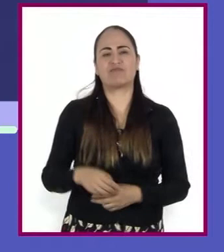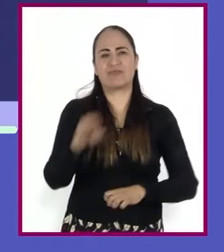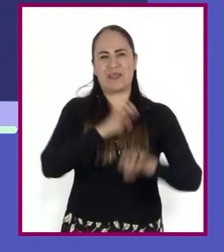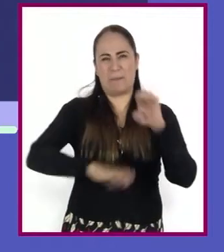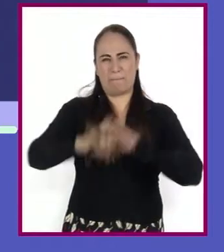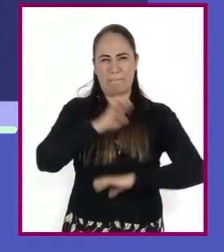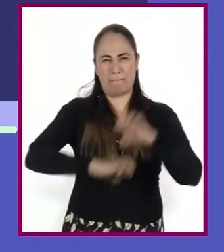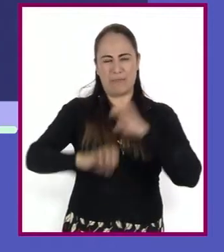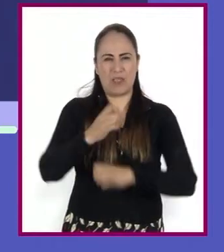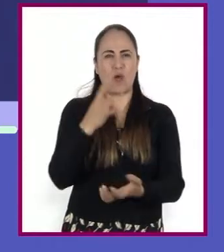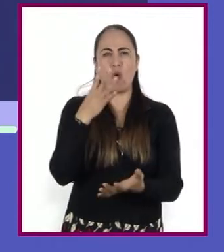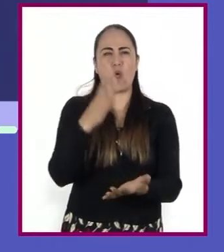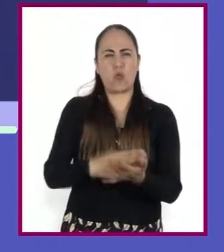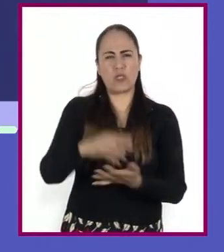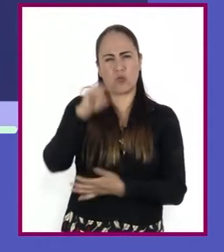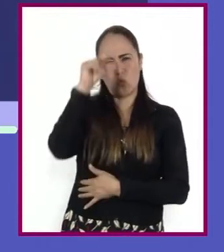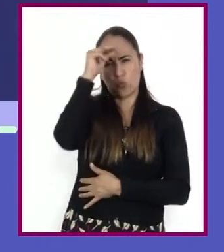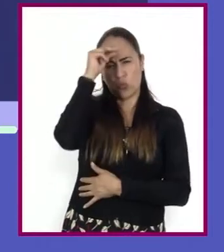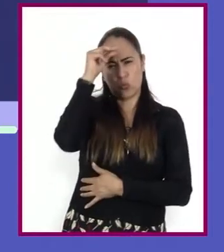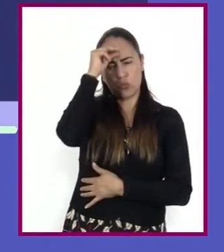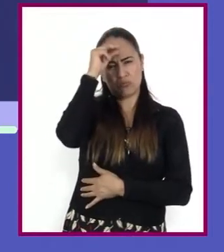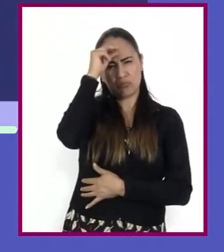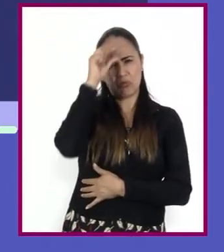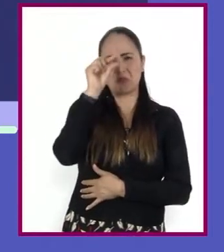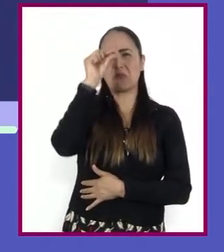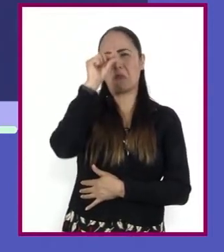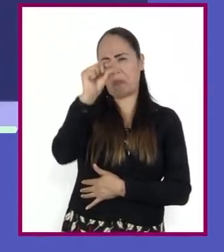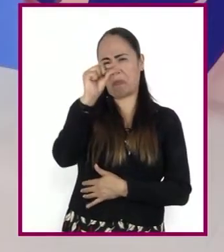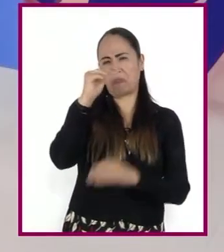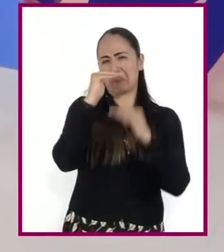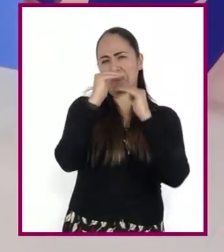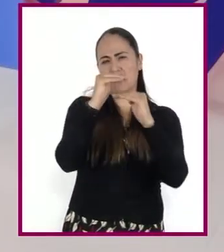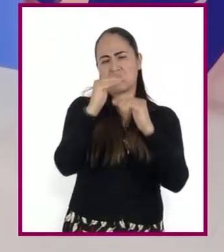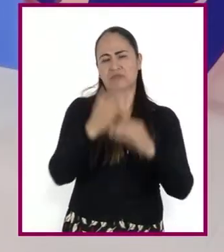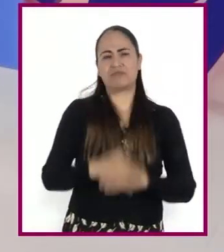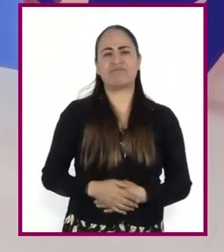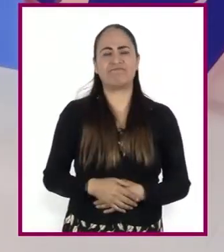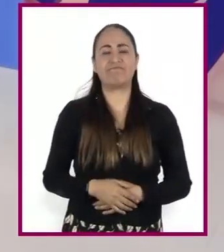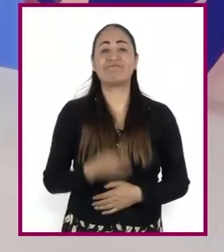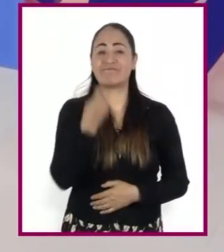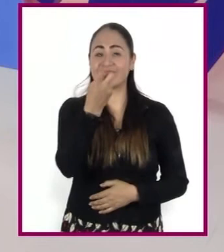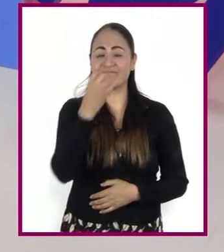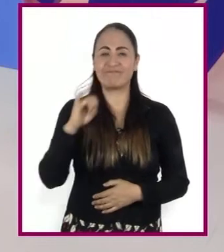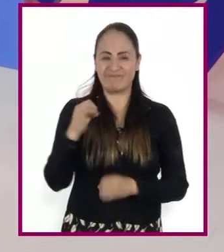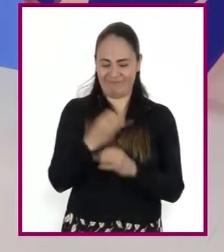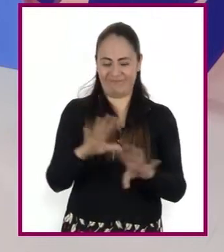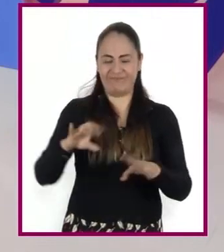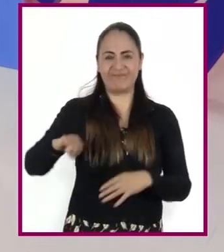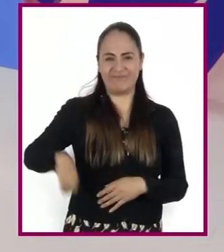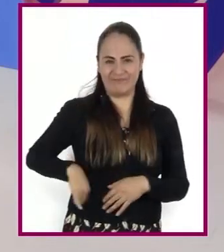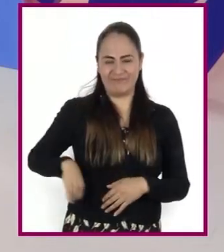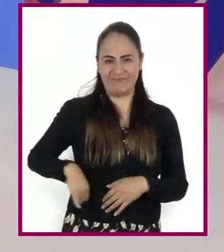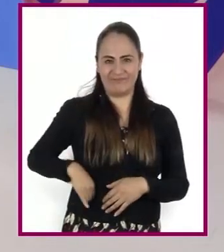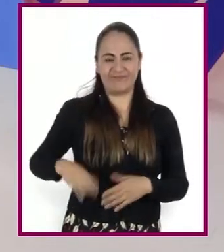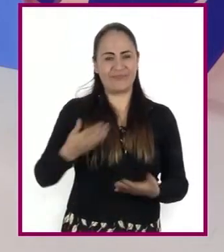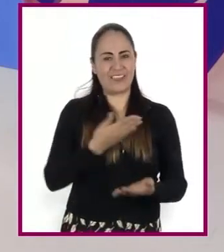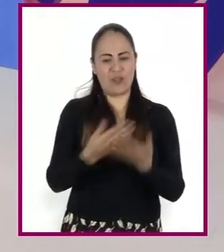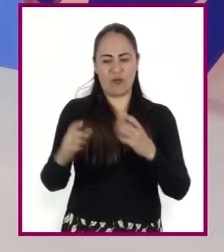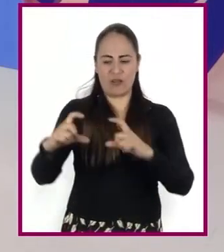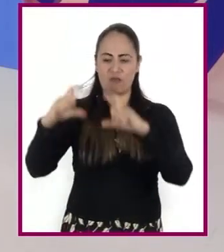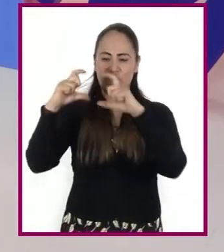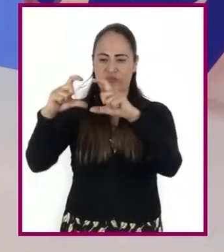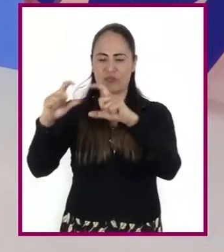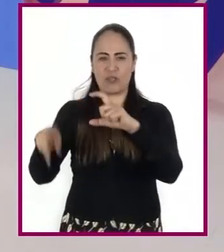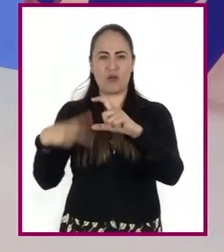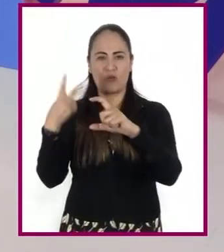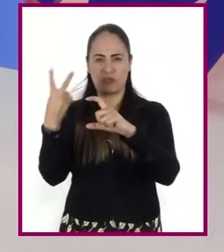solo necesitan inteligencia muy limitada. Interesante información. Ahora vamos a leer otro texto